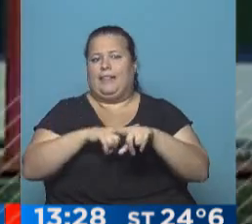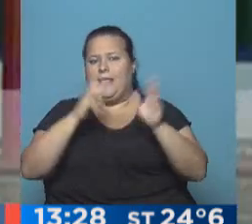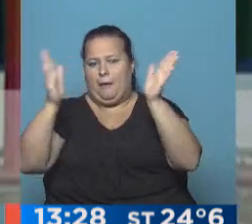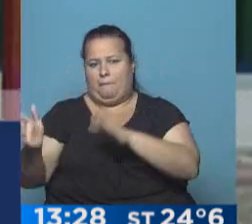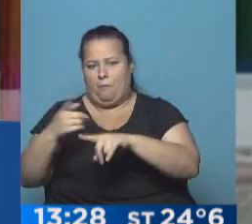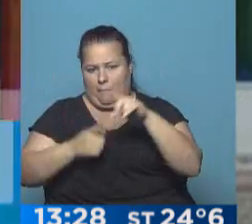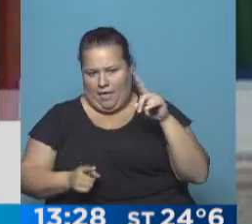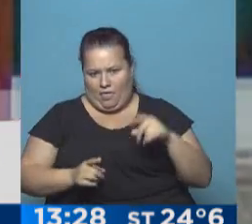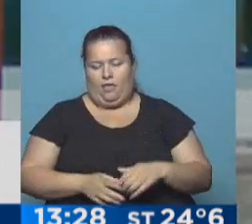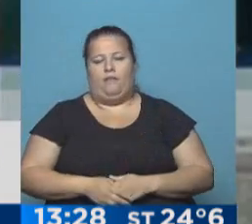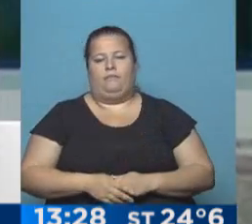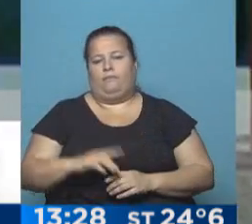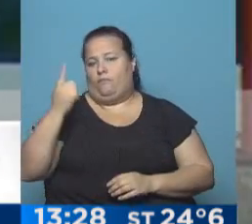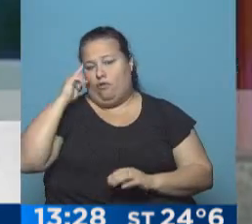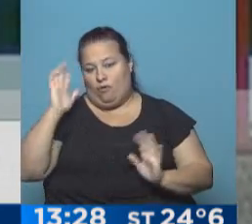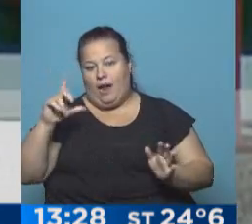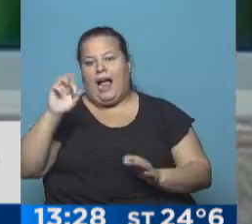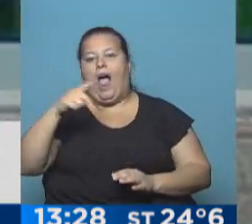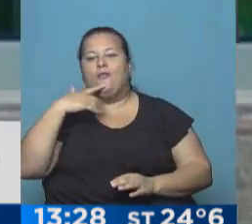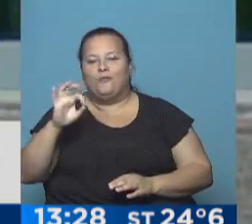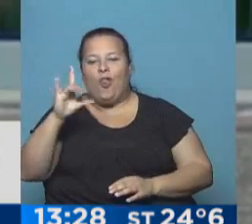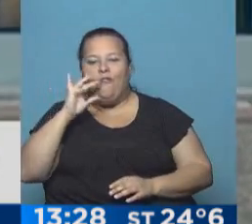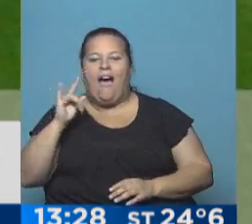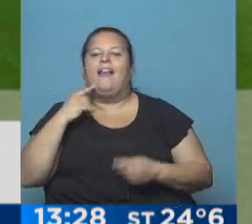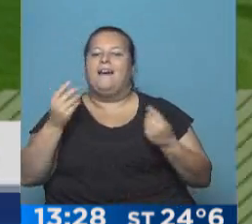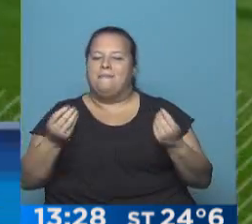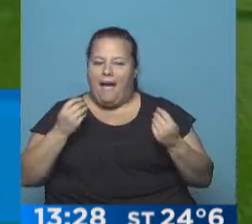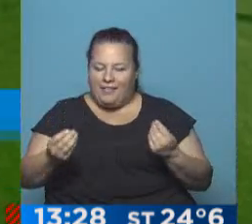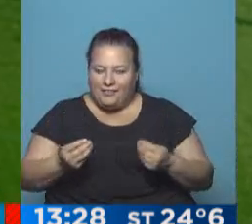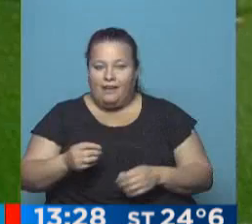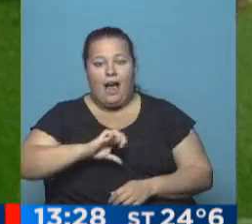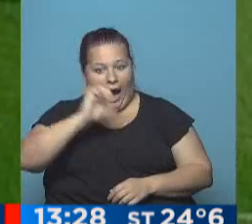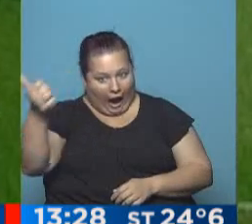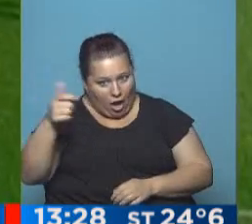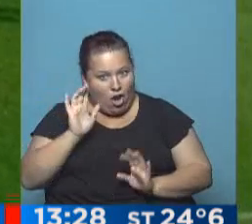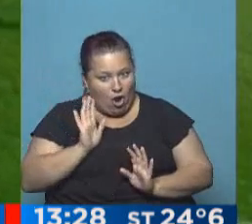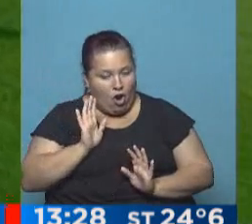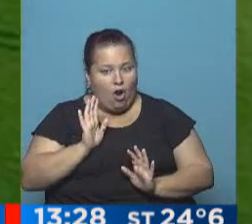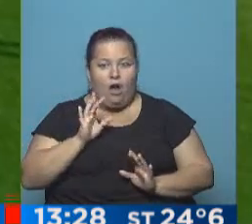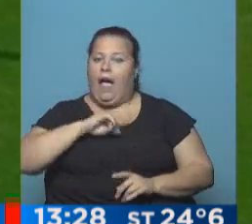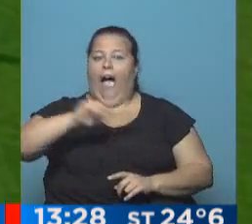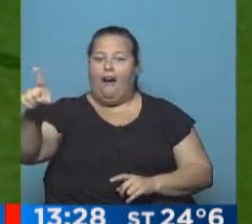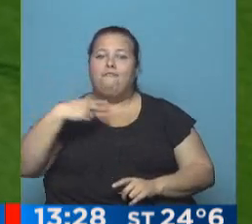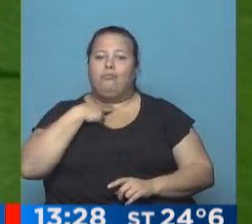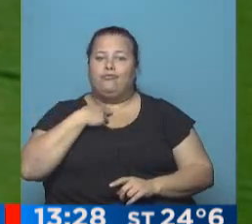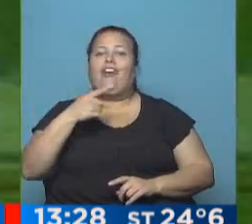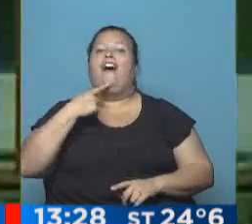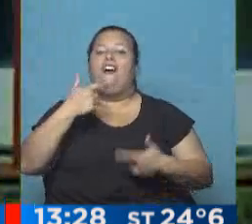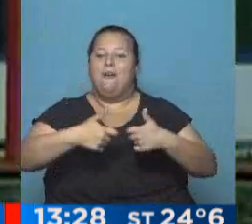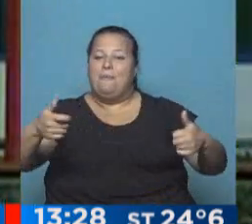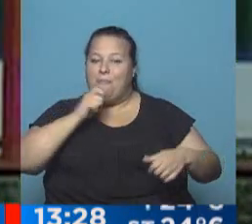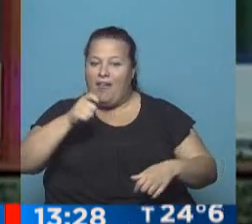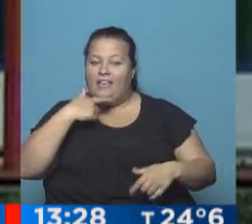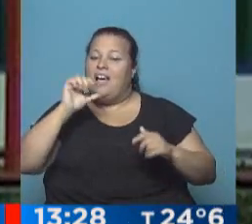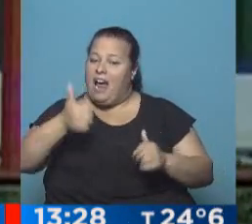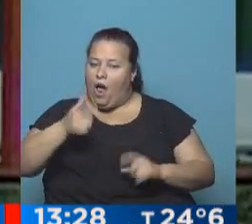y medio. Lo loco, bueno, Caruso Lombardo. ¿Qué pasó con Caruso? Ganó Caruso. ¿Y? Lucharon. Y en conferencia de prensa, a